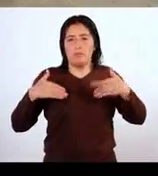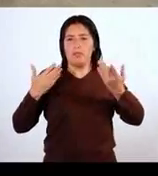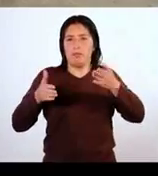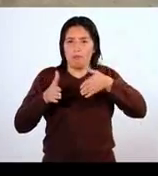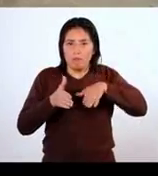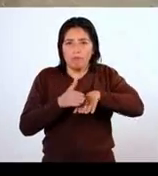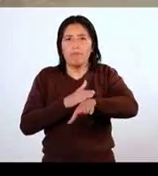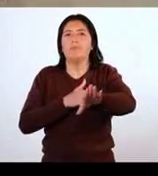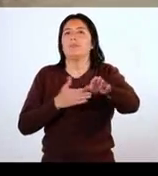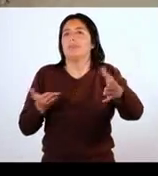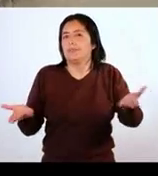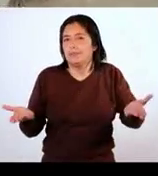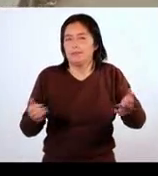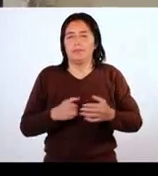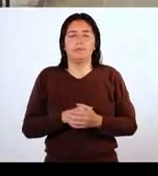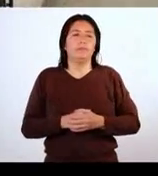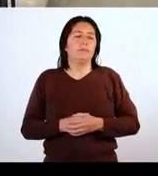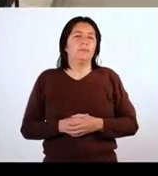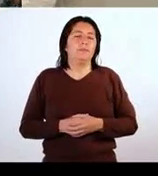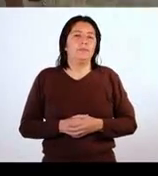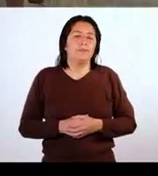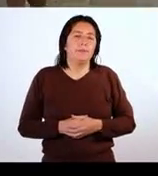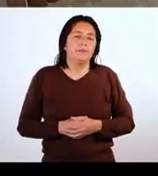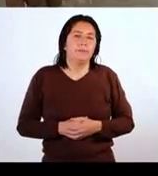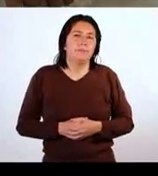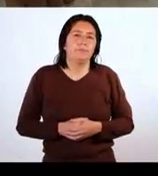acceder en el pase.